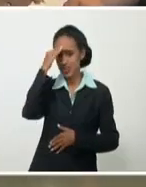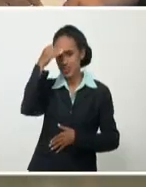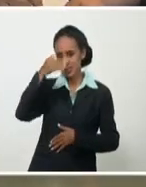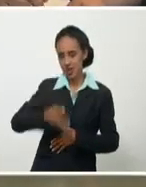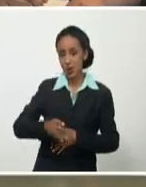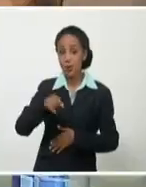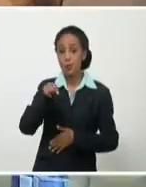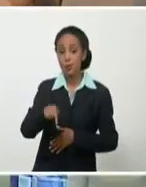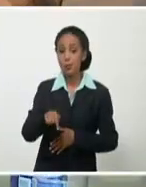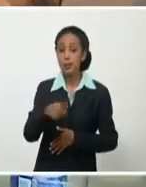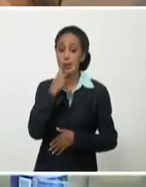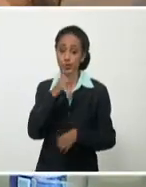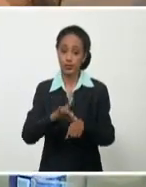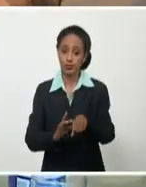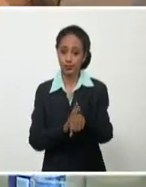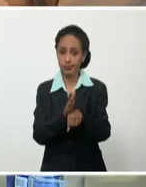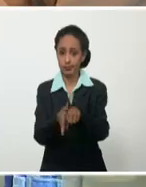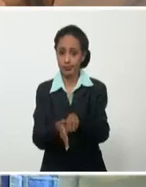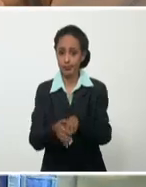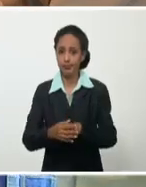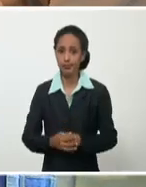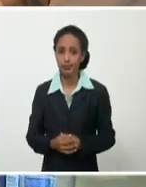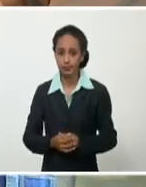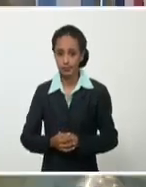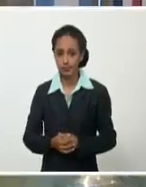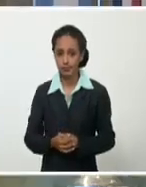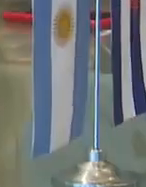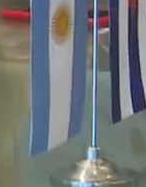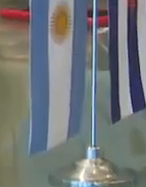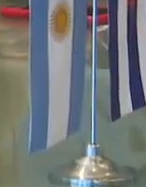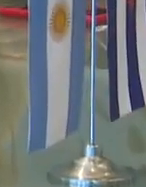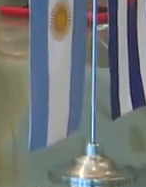enfrentamiento a la pandemia. Gracias. Gracias. Gracias. Gracias.